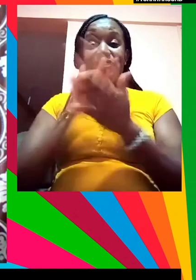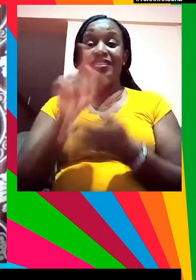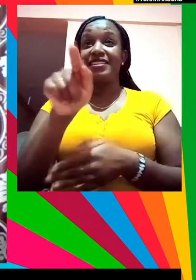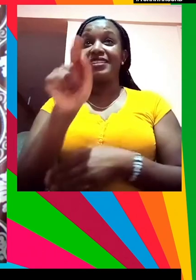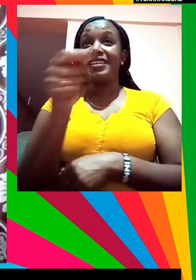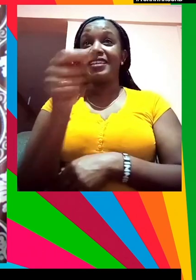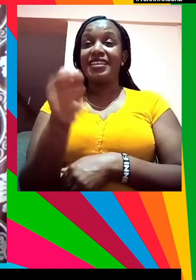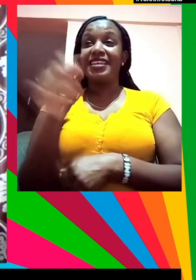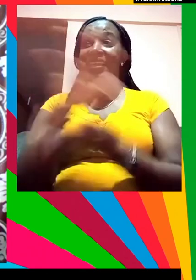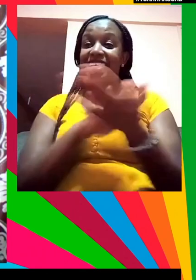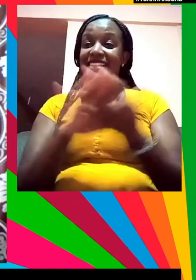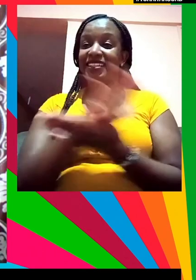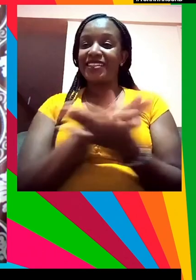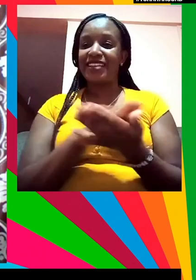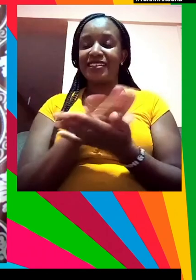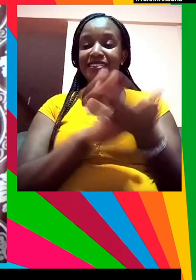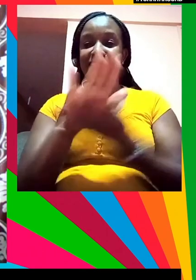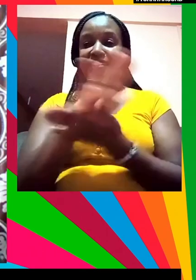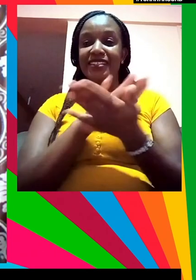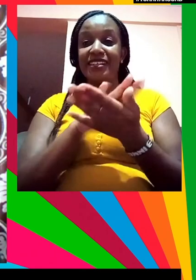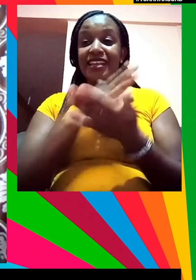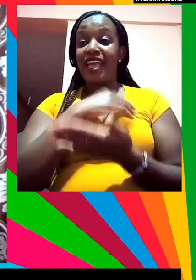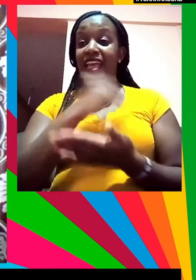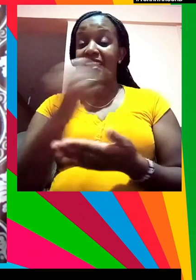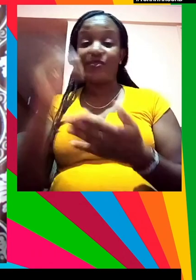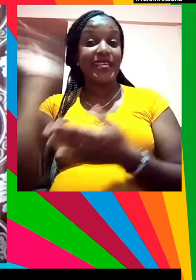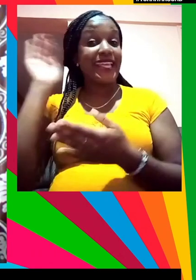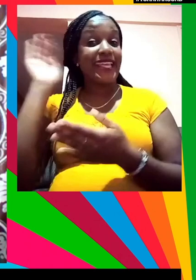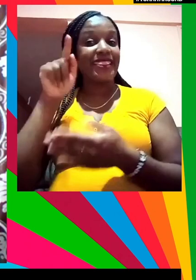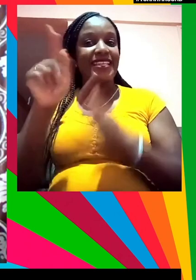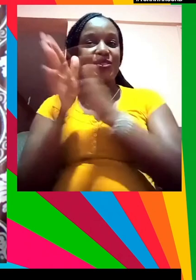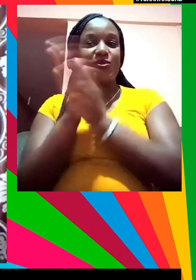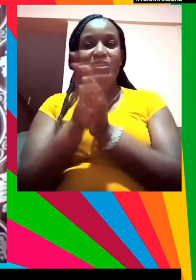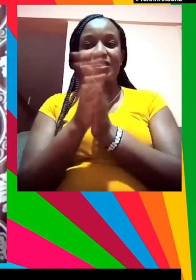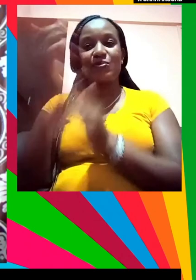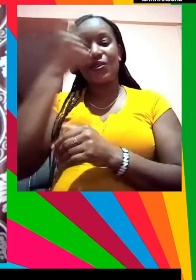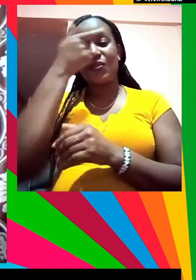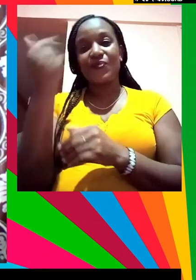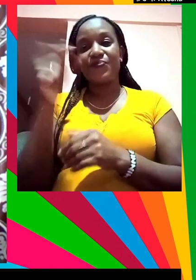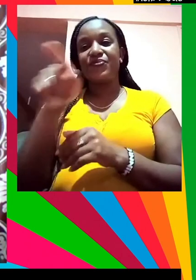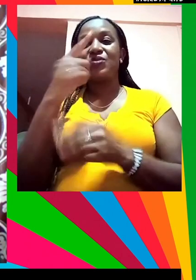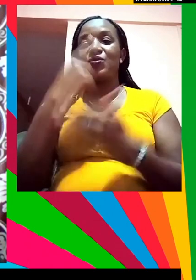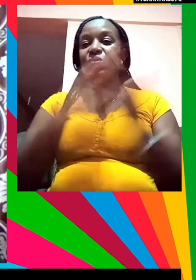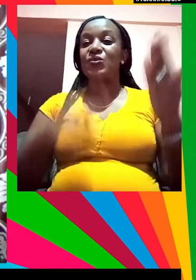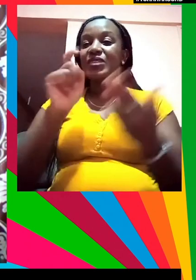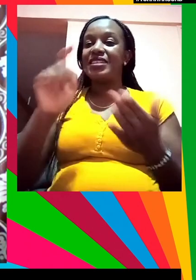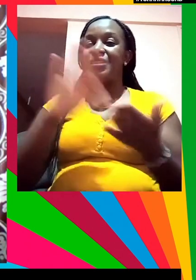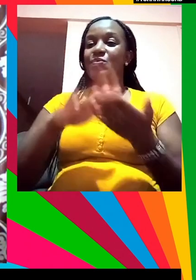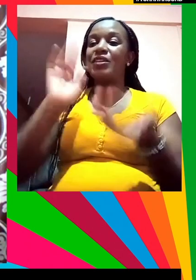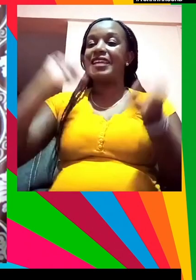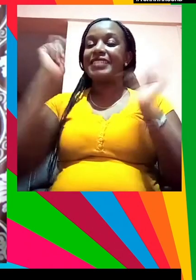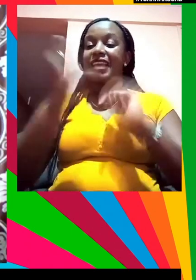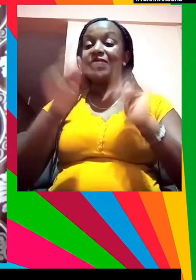y sigamos avanzando y con estas historias podemos ir ayudando y marcando el punto de